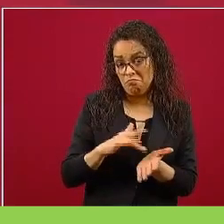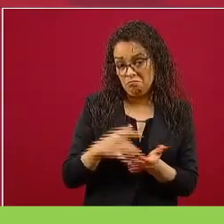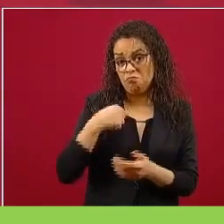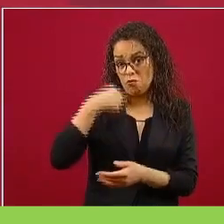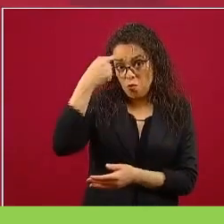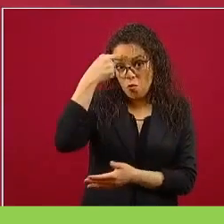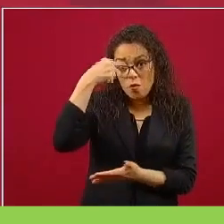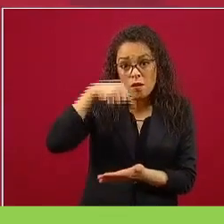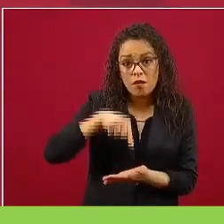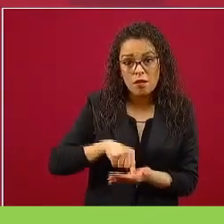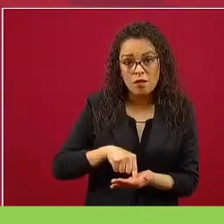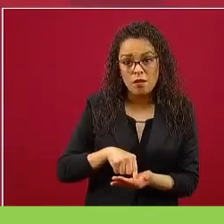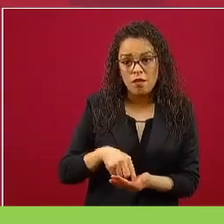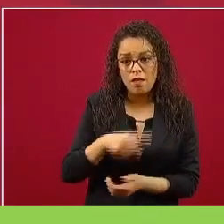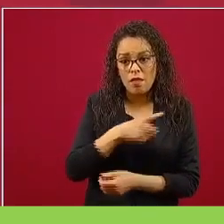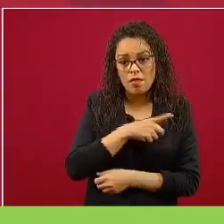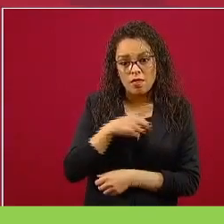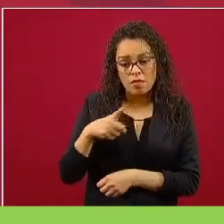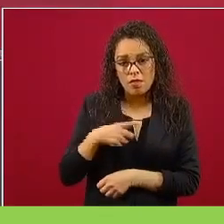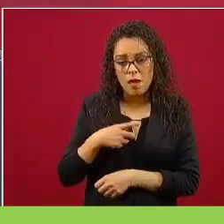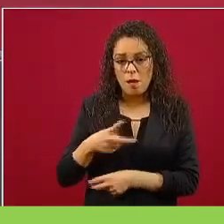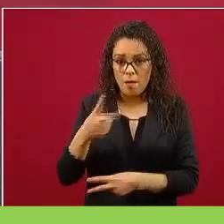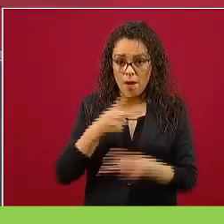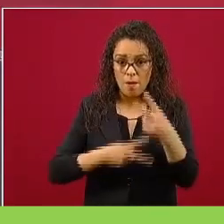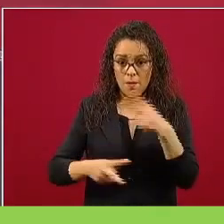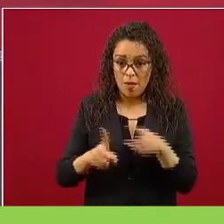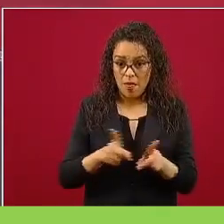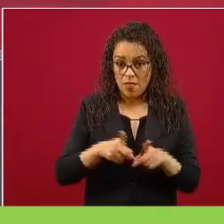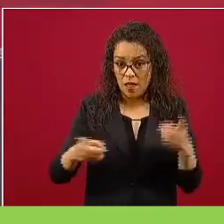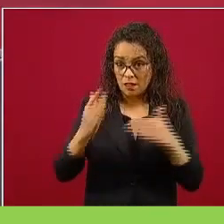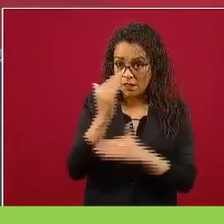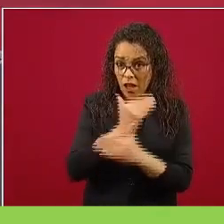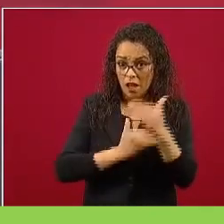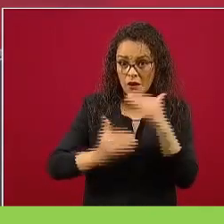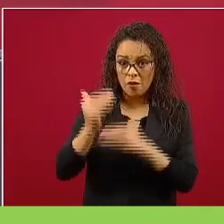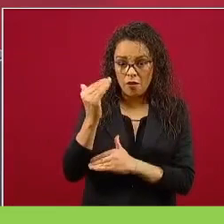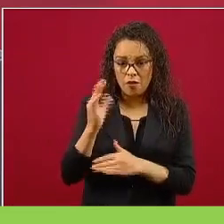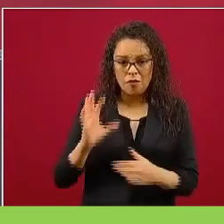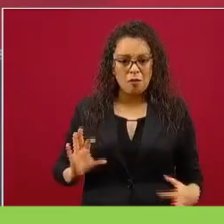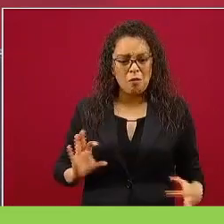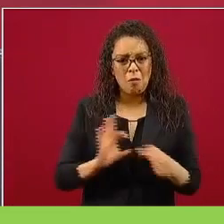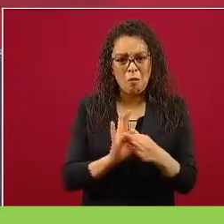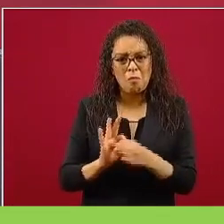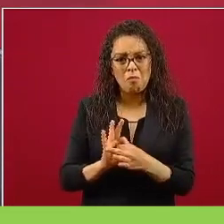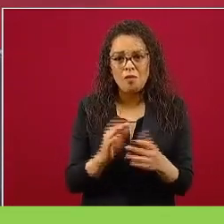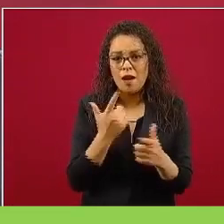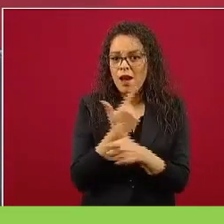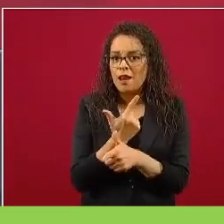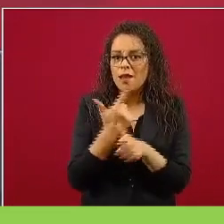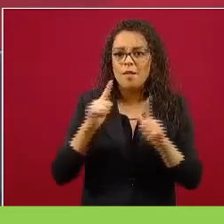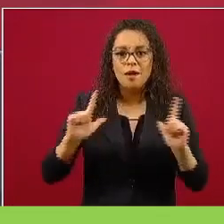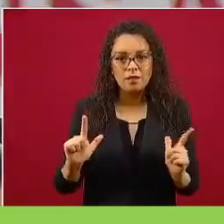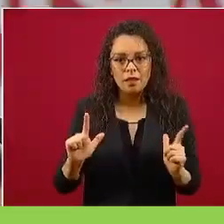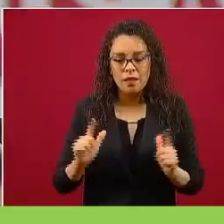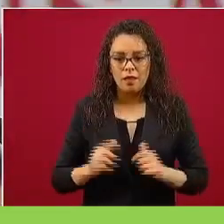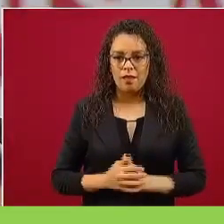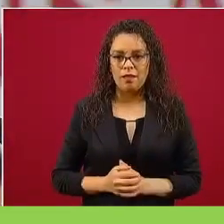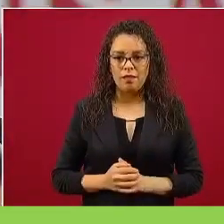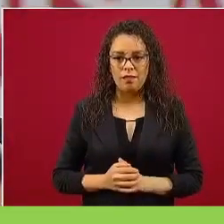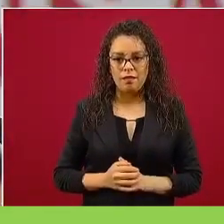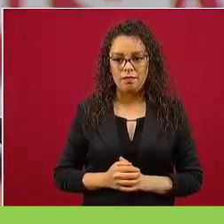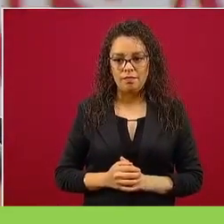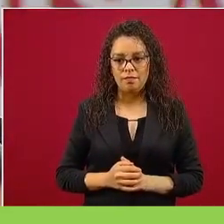el desarrollo con libertad, por eso también soy demócrata,